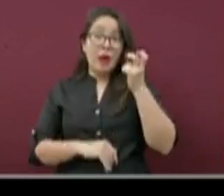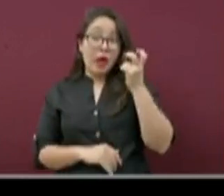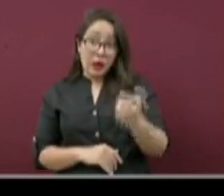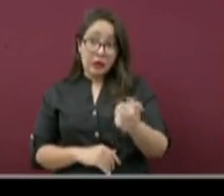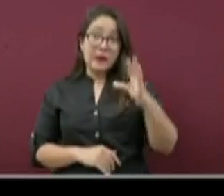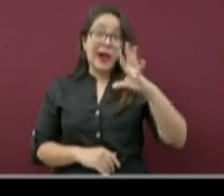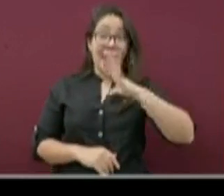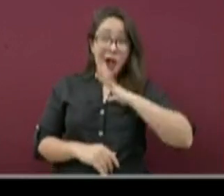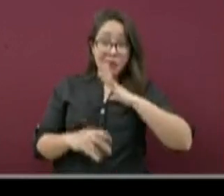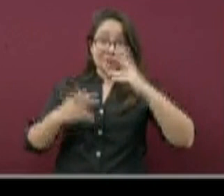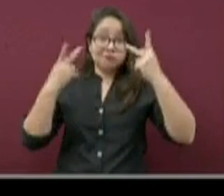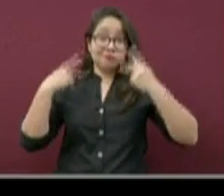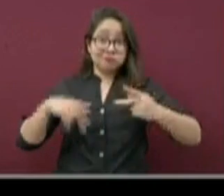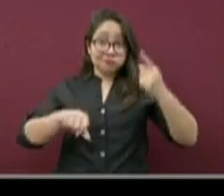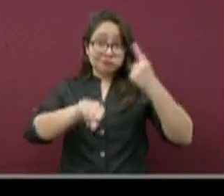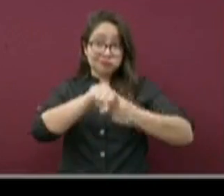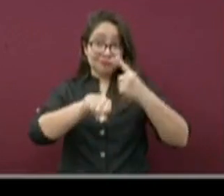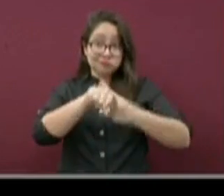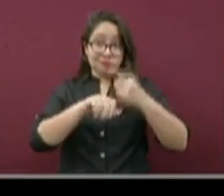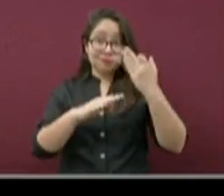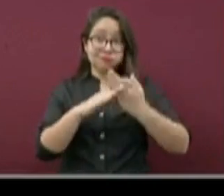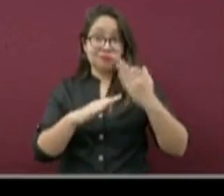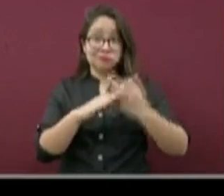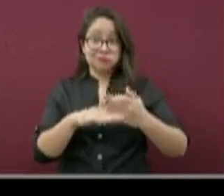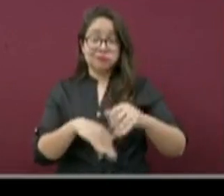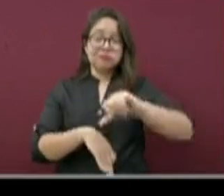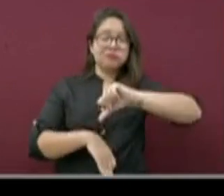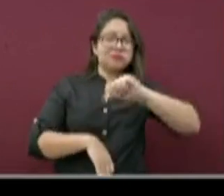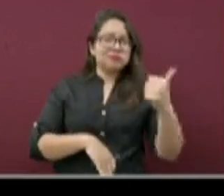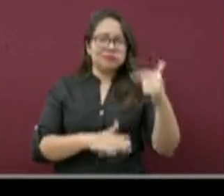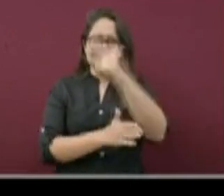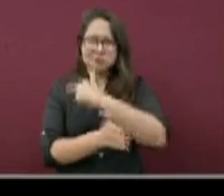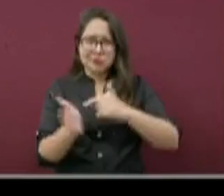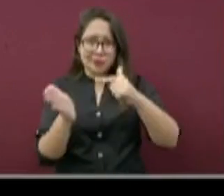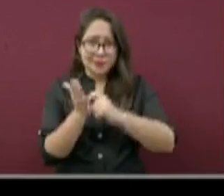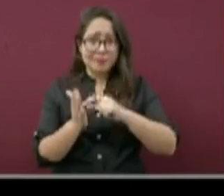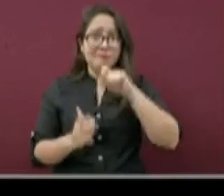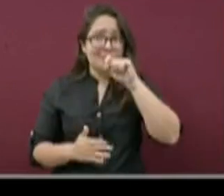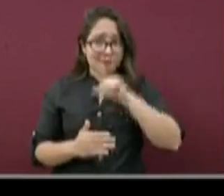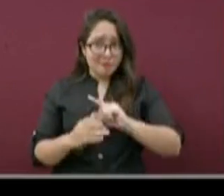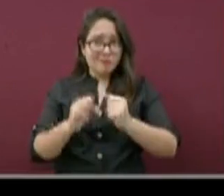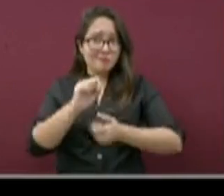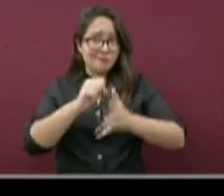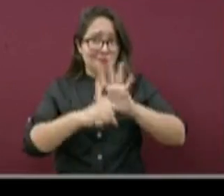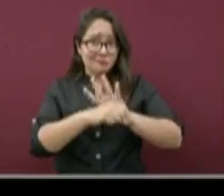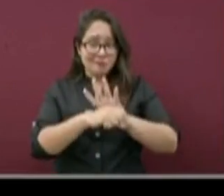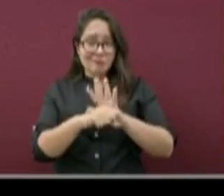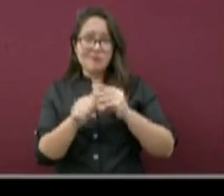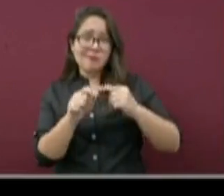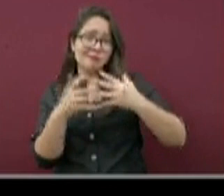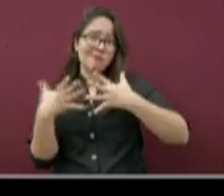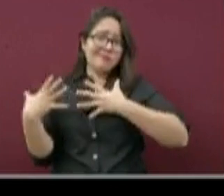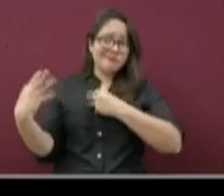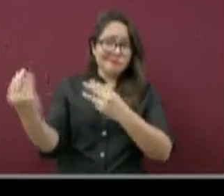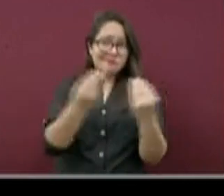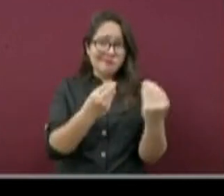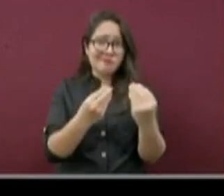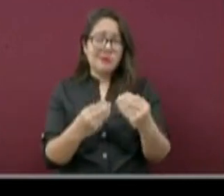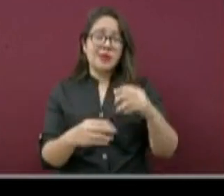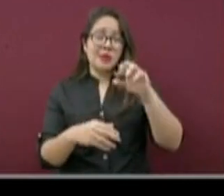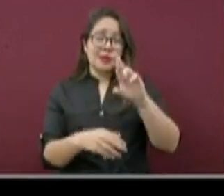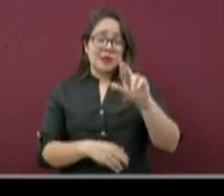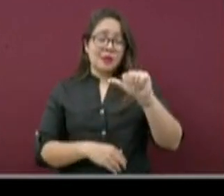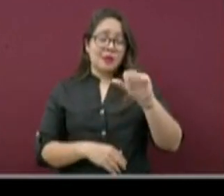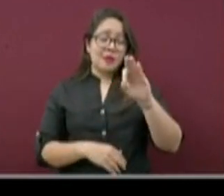está causando la enfermedad. Y otros municipios que también reportan movimiento en la transmisión son Rafael